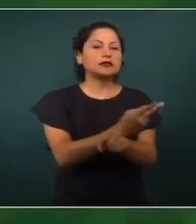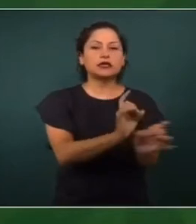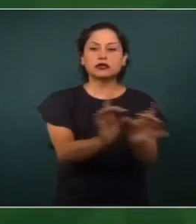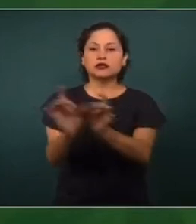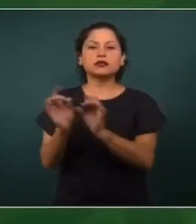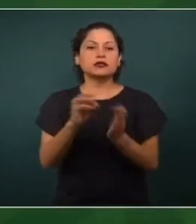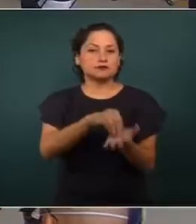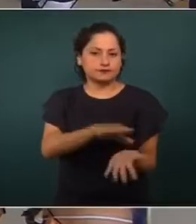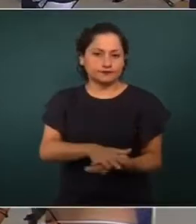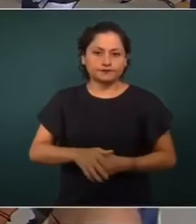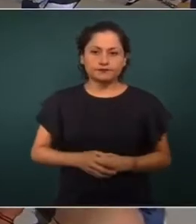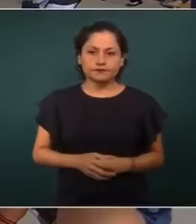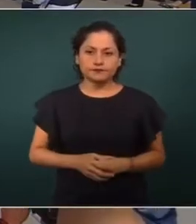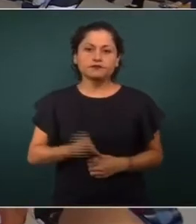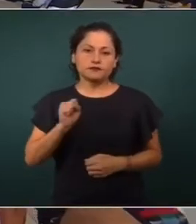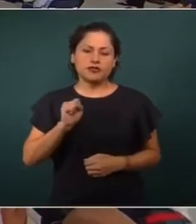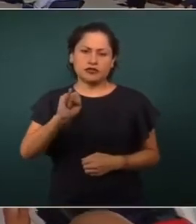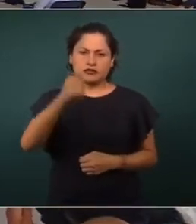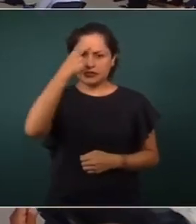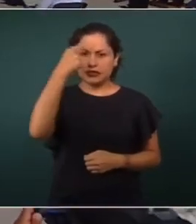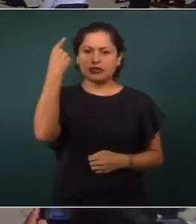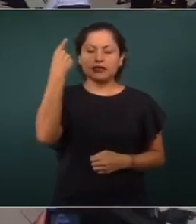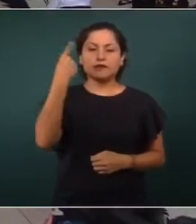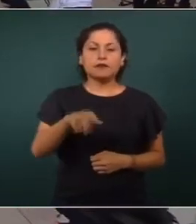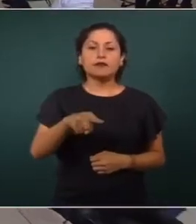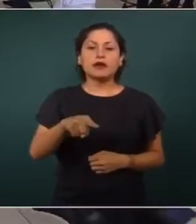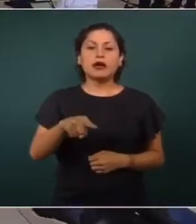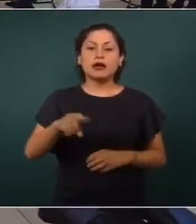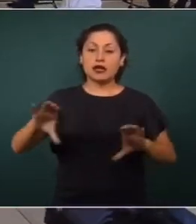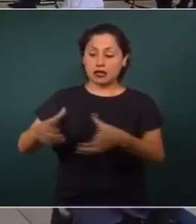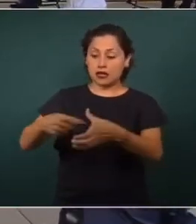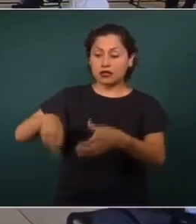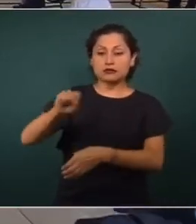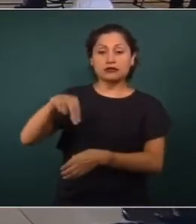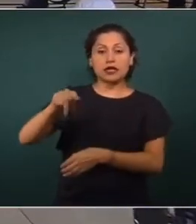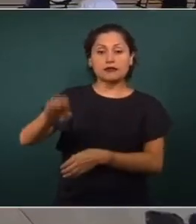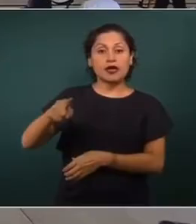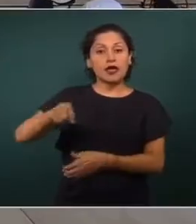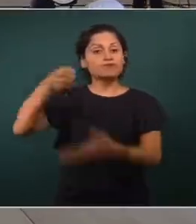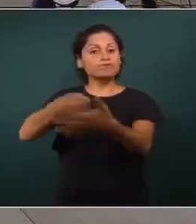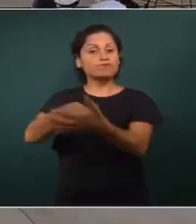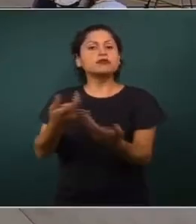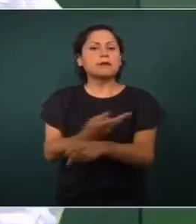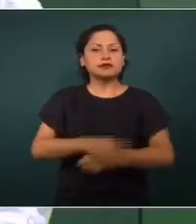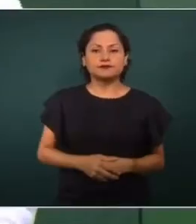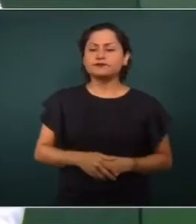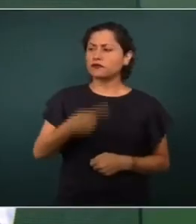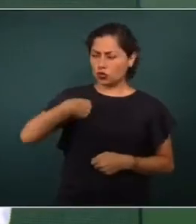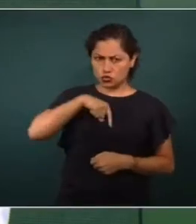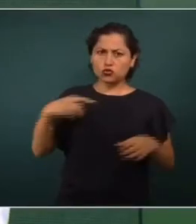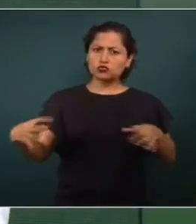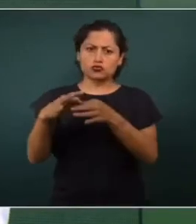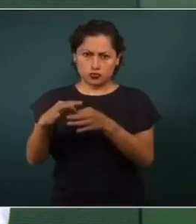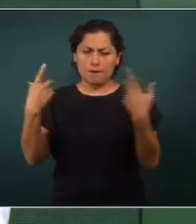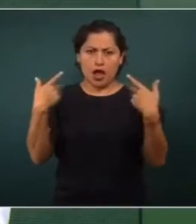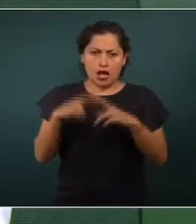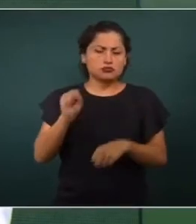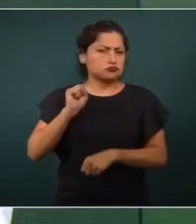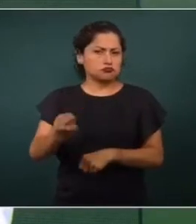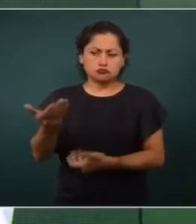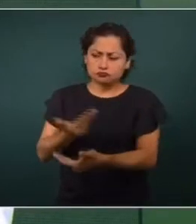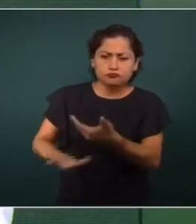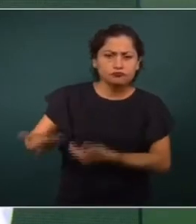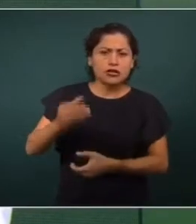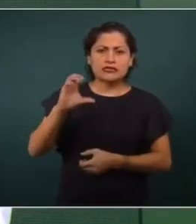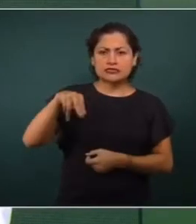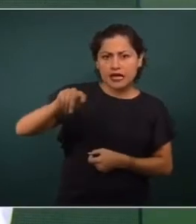Para evitar que escale el tema de la protesta y la CENTE, ¿le van a dar plazas o no? Tenemos buena relación con todos los maestros, del CENTE y de la